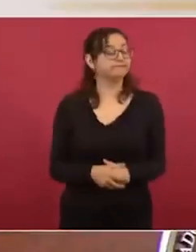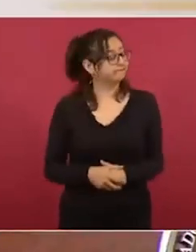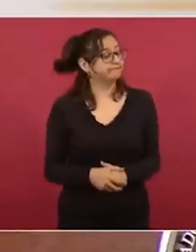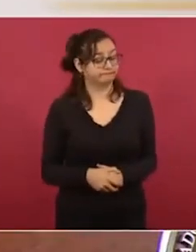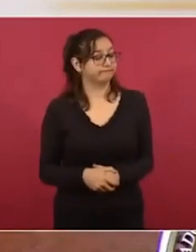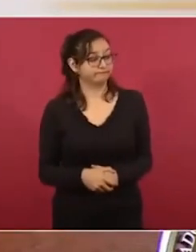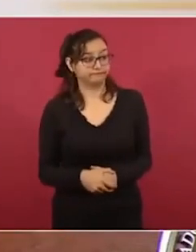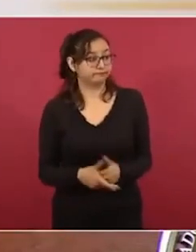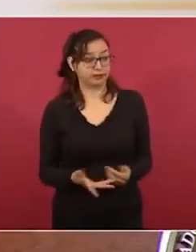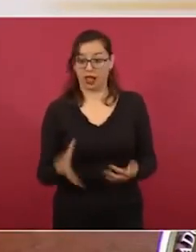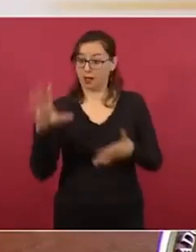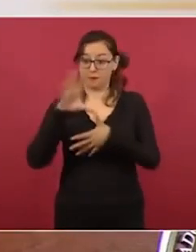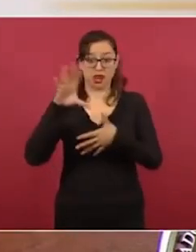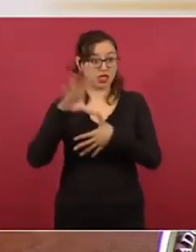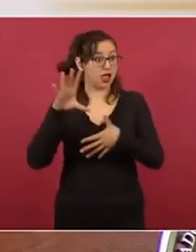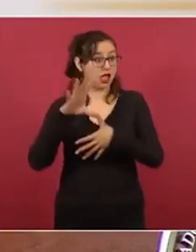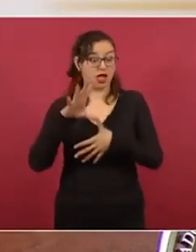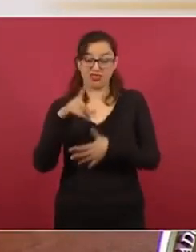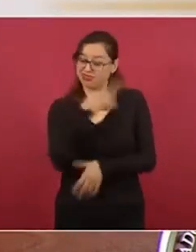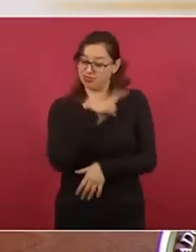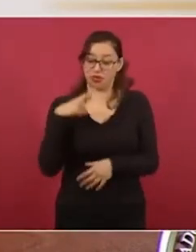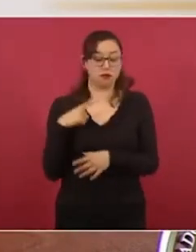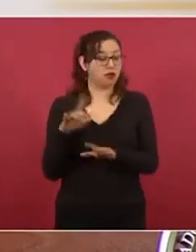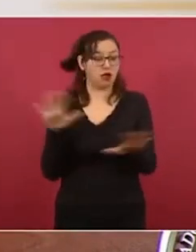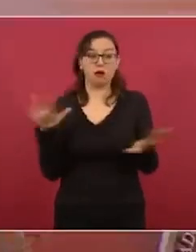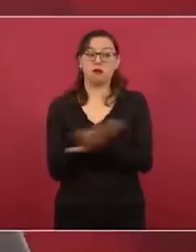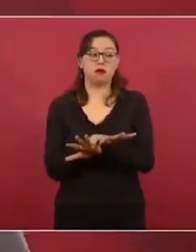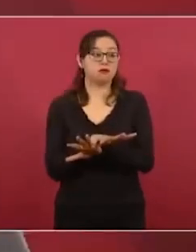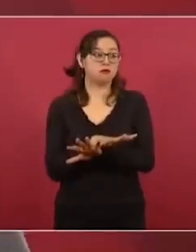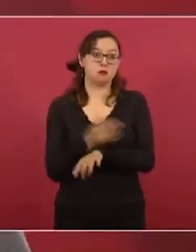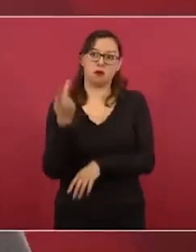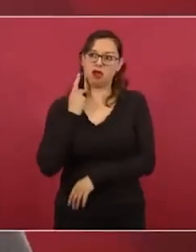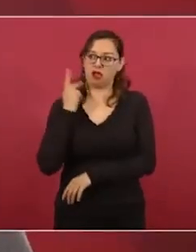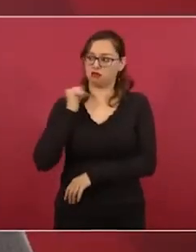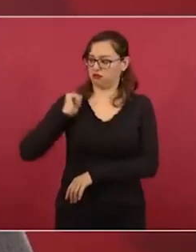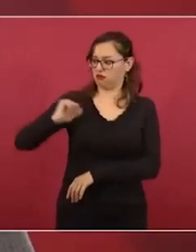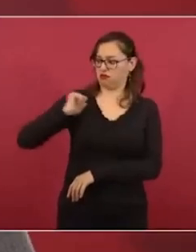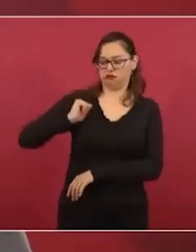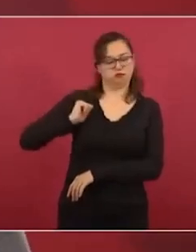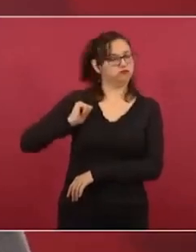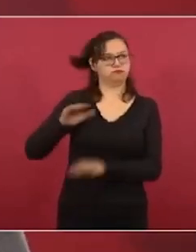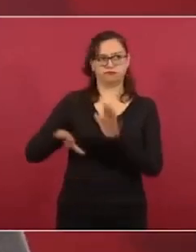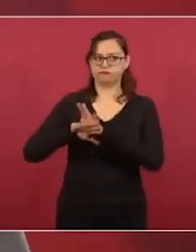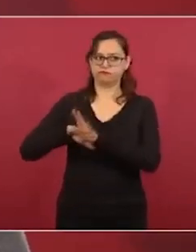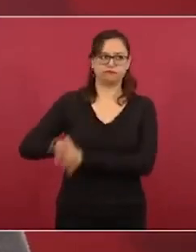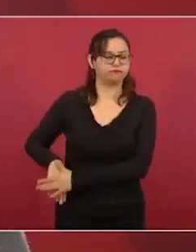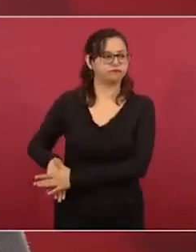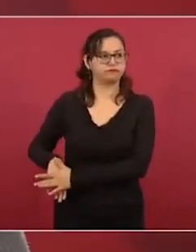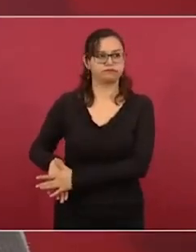Y quiero, en los hechos,